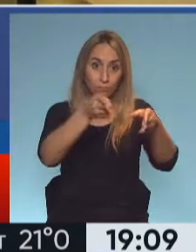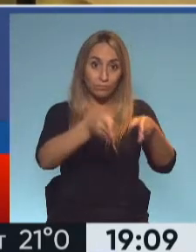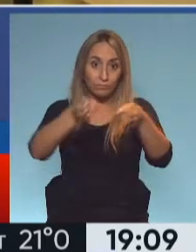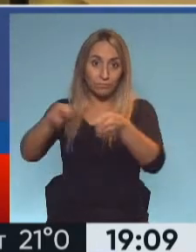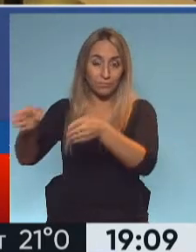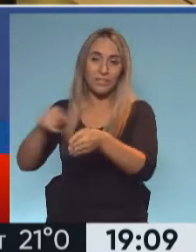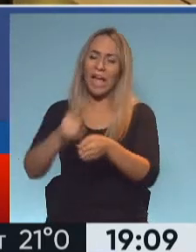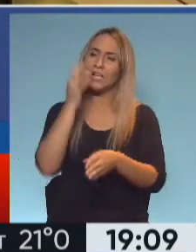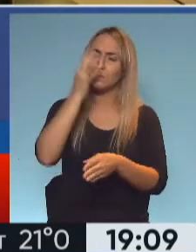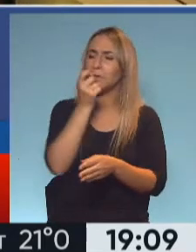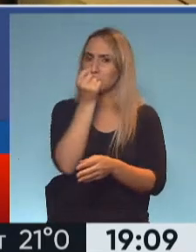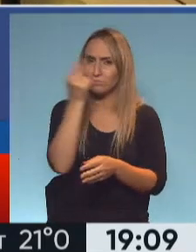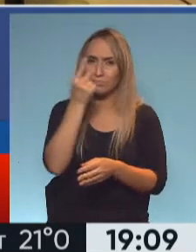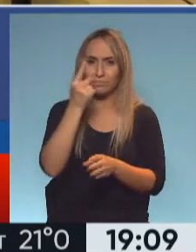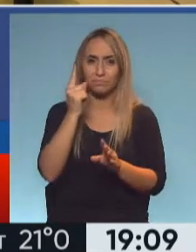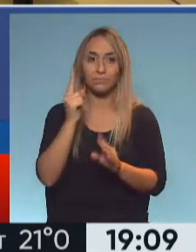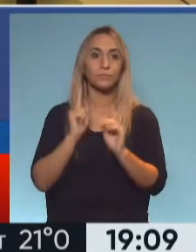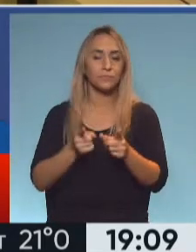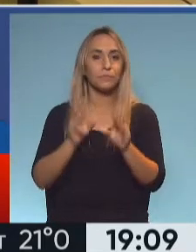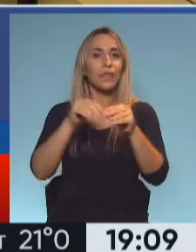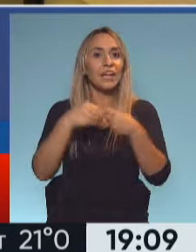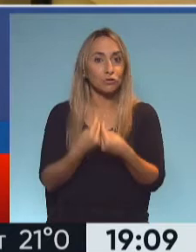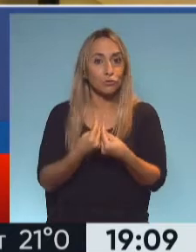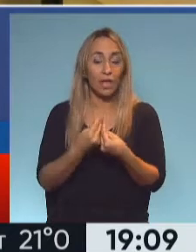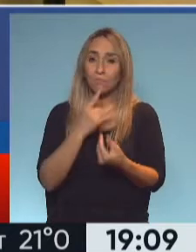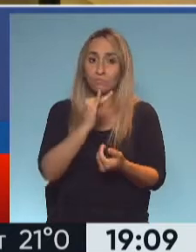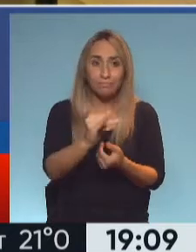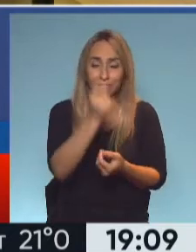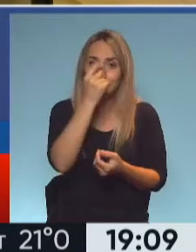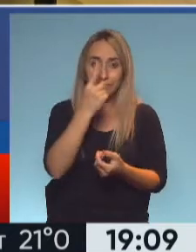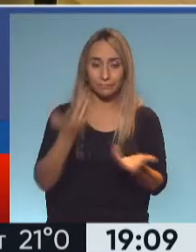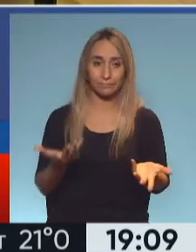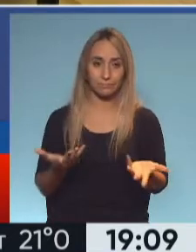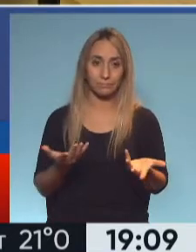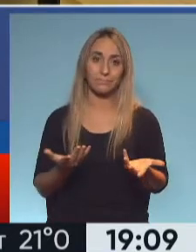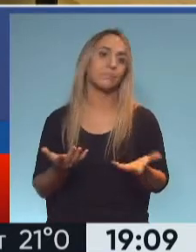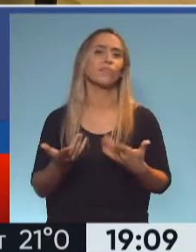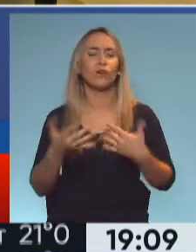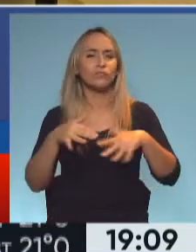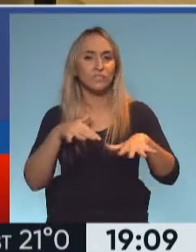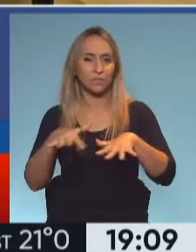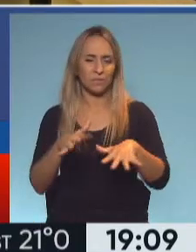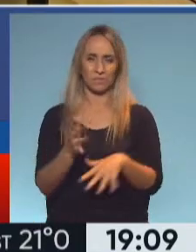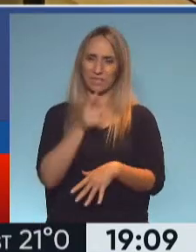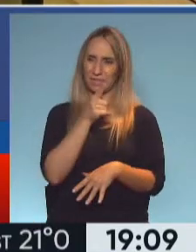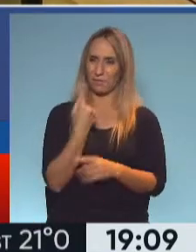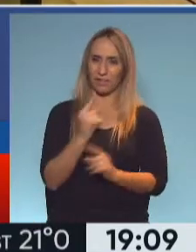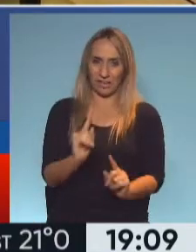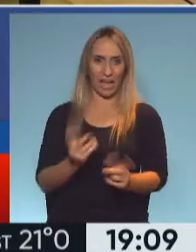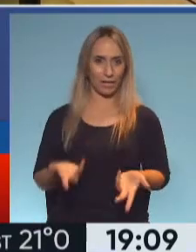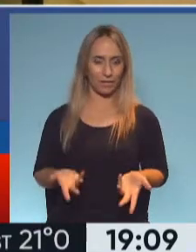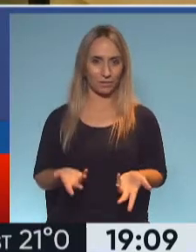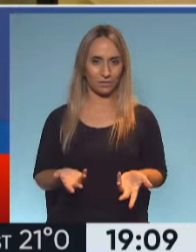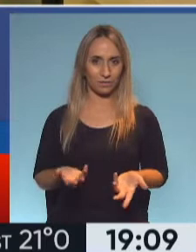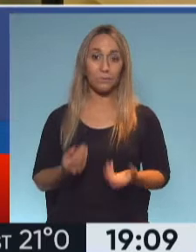hisopado es rápido, incluso el resultado es rápido. Se termina dando una situación extraña, ¿no? Porque sale una